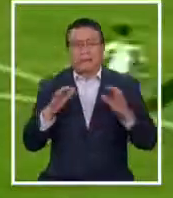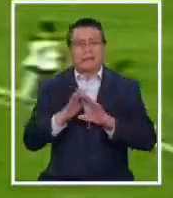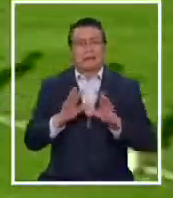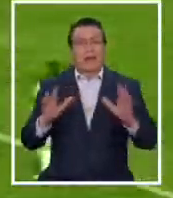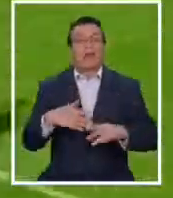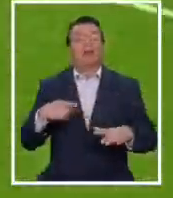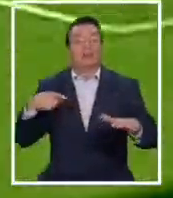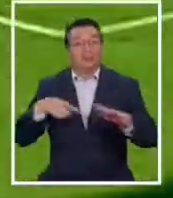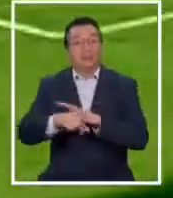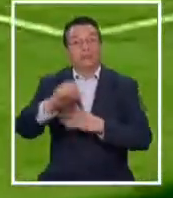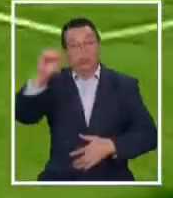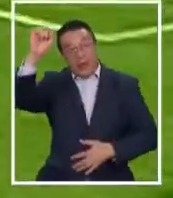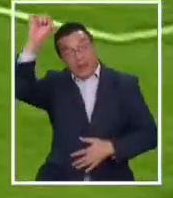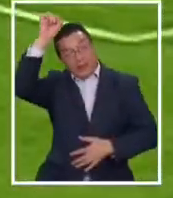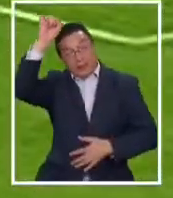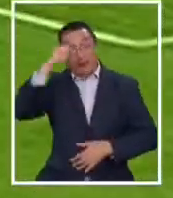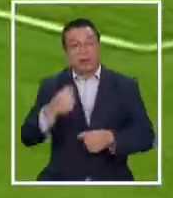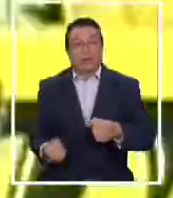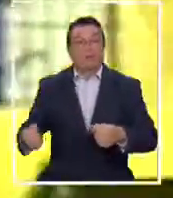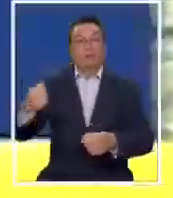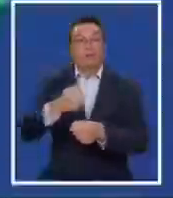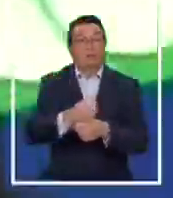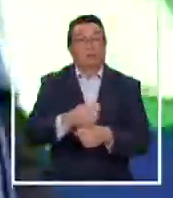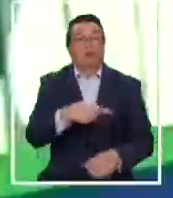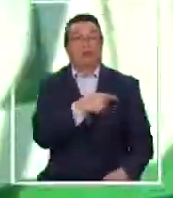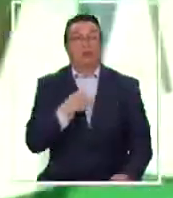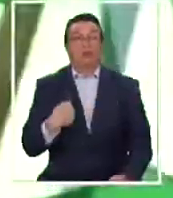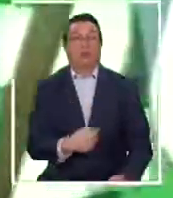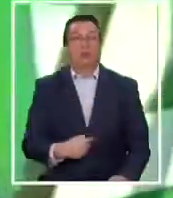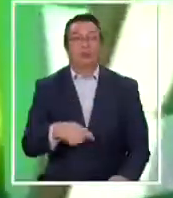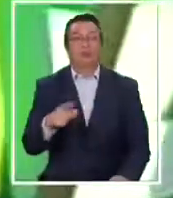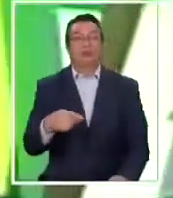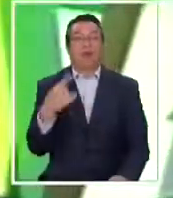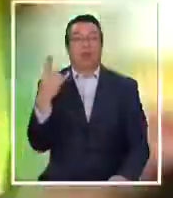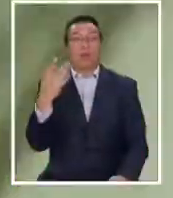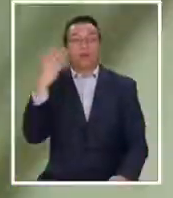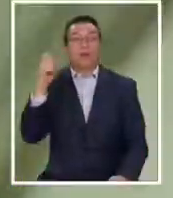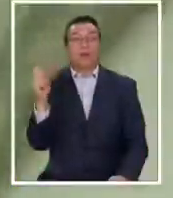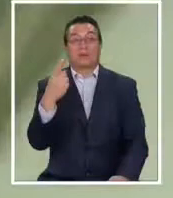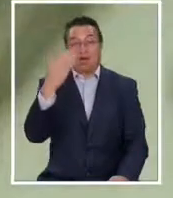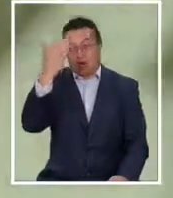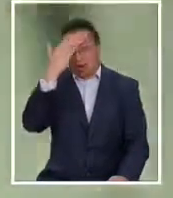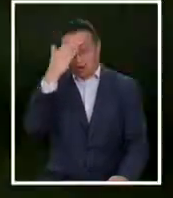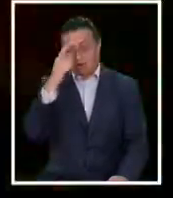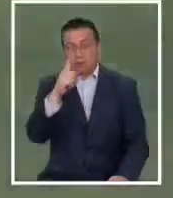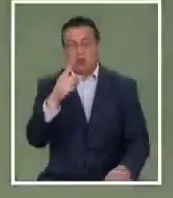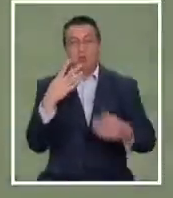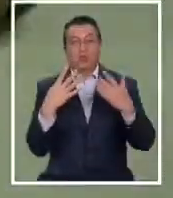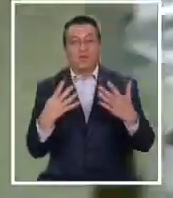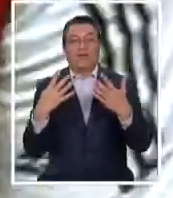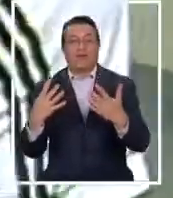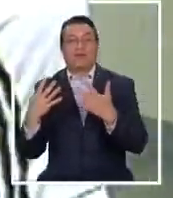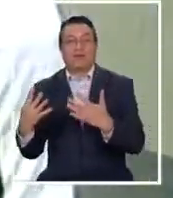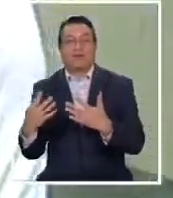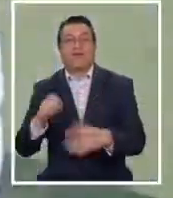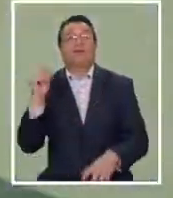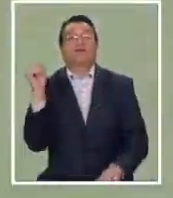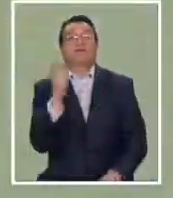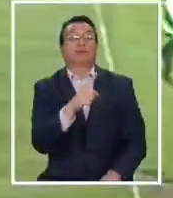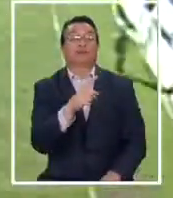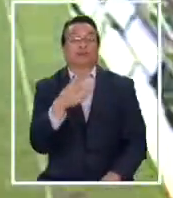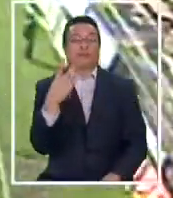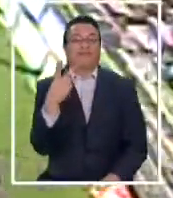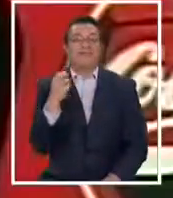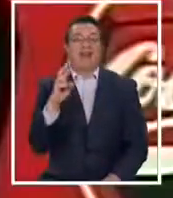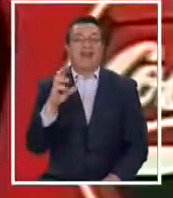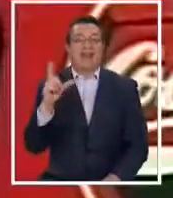Ingresó Johnny Herrera en su reemplazo. Debutó con la U un primero de agosto en 1999 tras la expulsión de Sergio